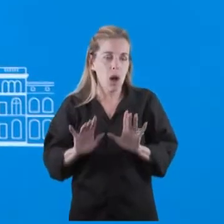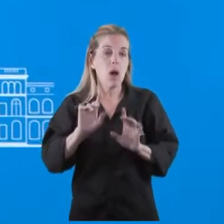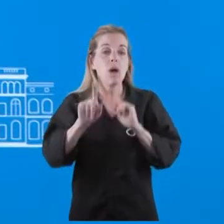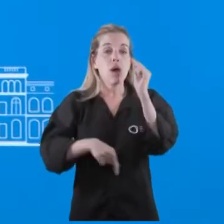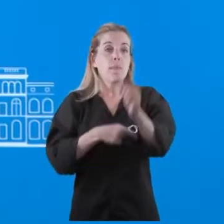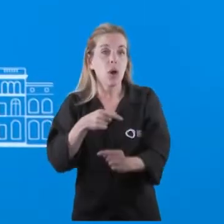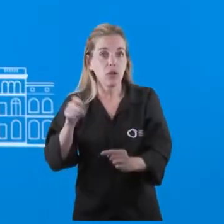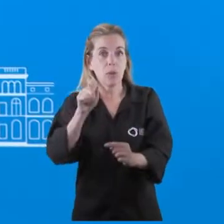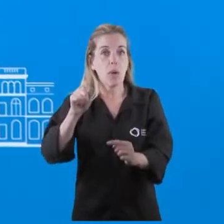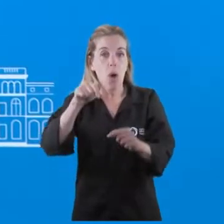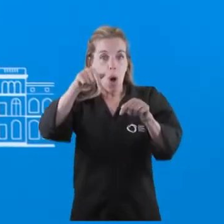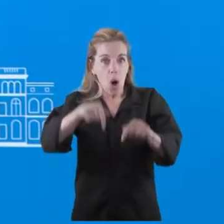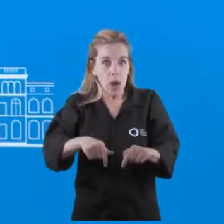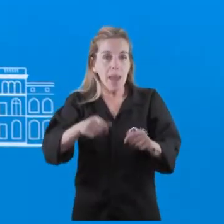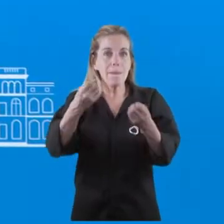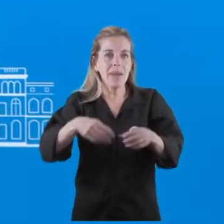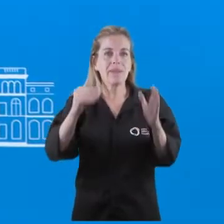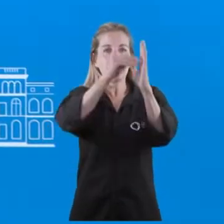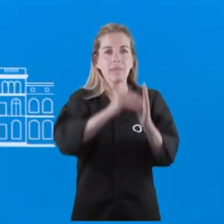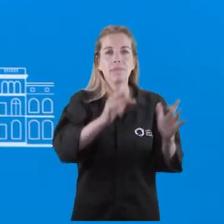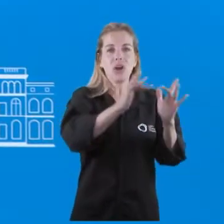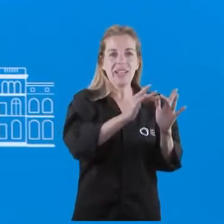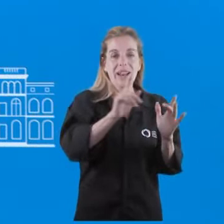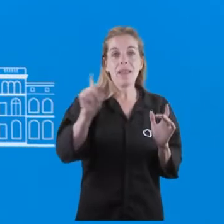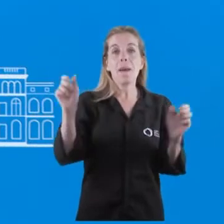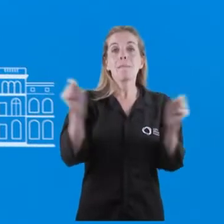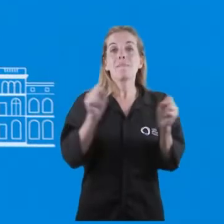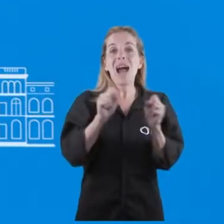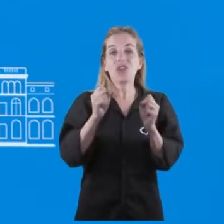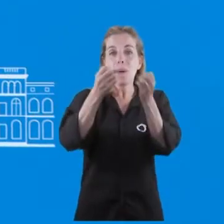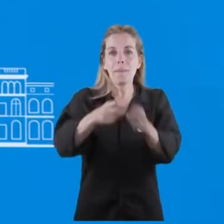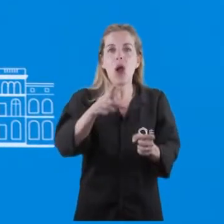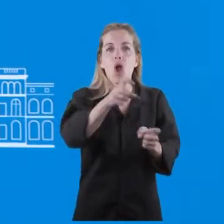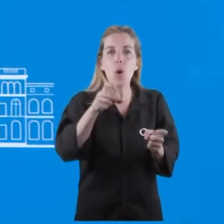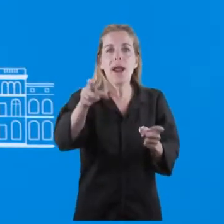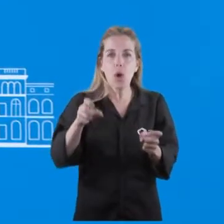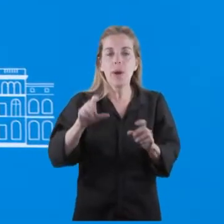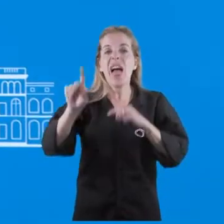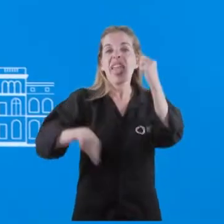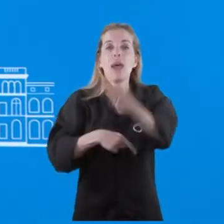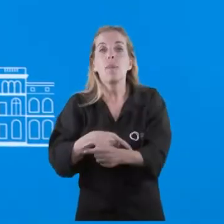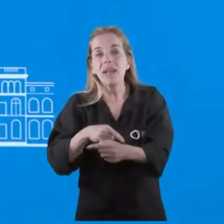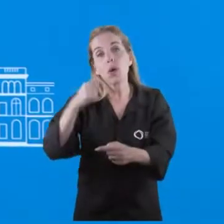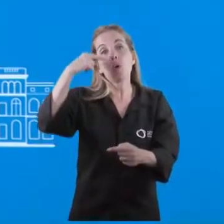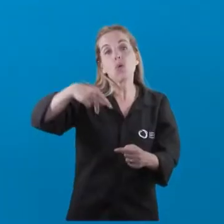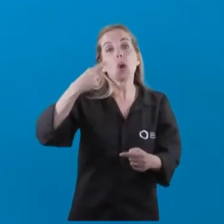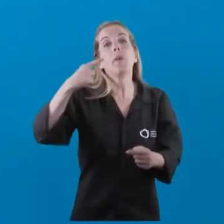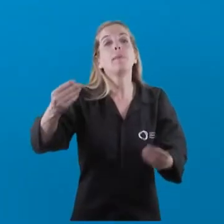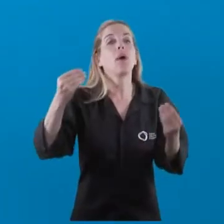que empieza la inscripción hoy, y se cobra el 5 de mayo, y ahí vemos cómo sigue en el mes siguiente. Gracias, Juan Pablo.